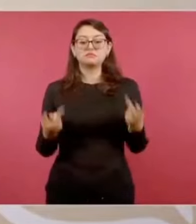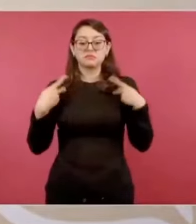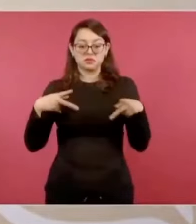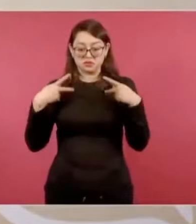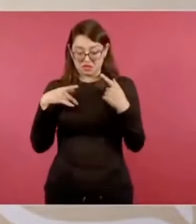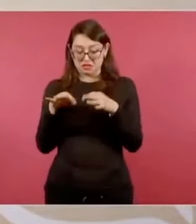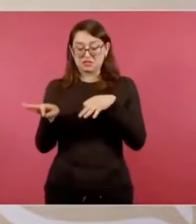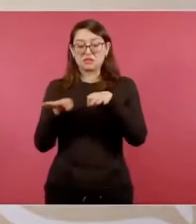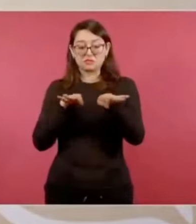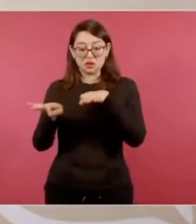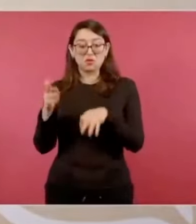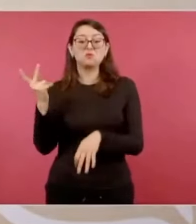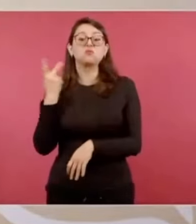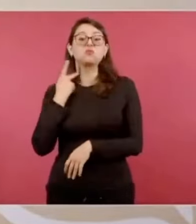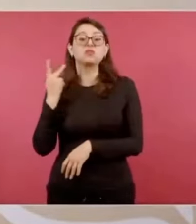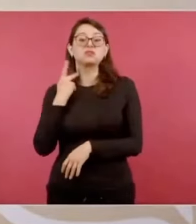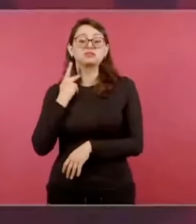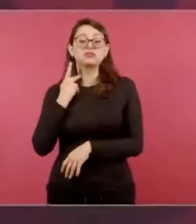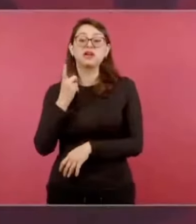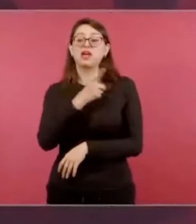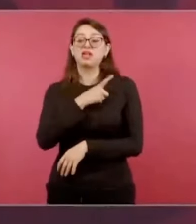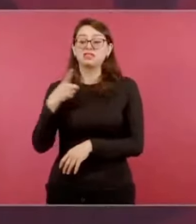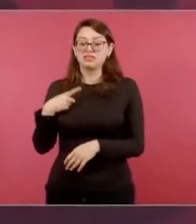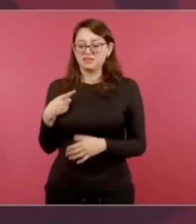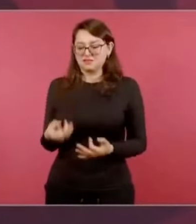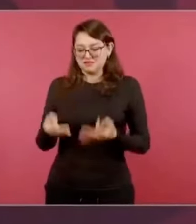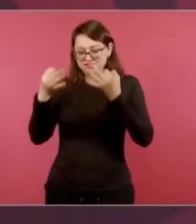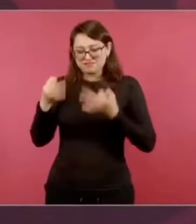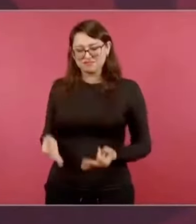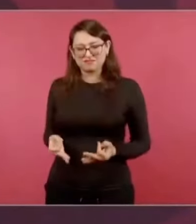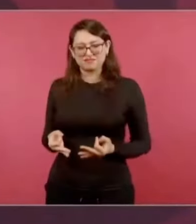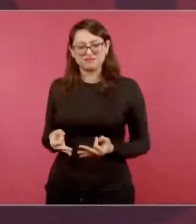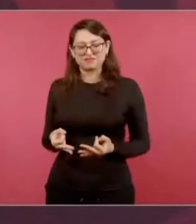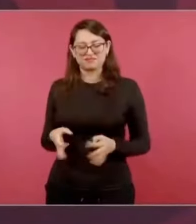tiene que tener principios, tiene que tener ideales.